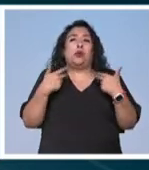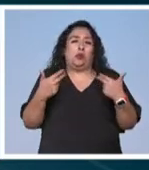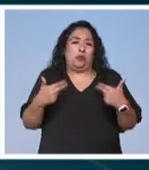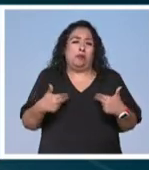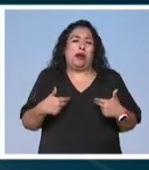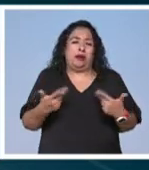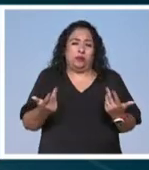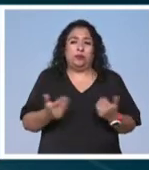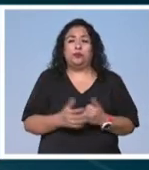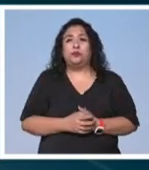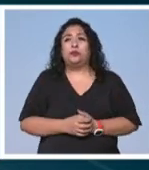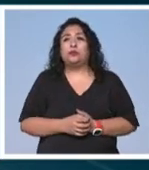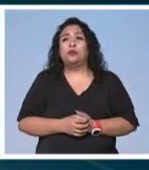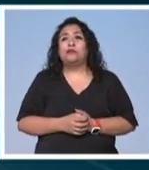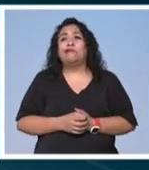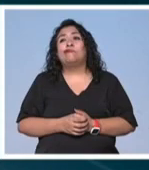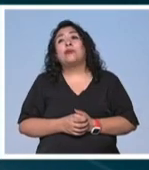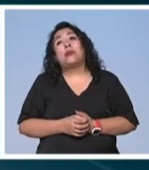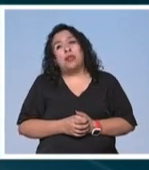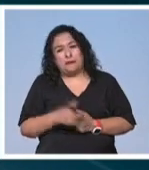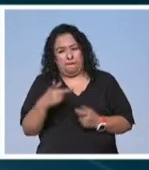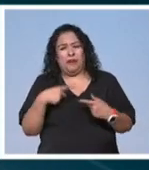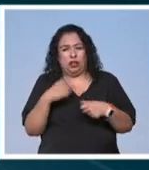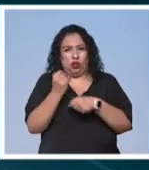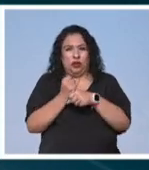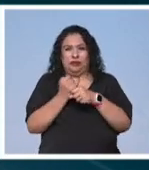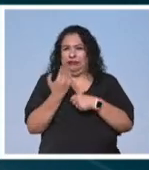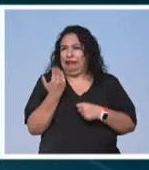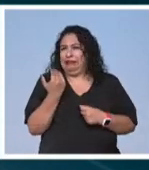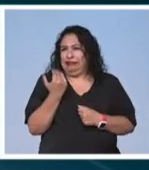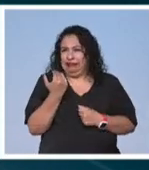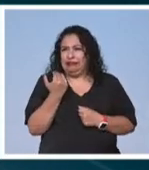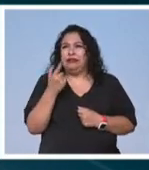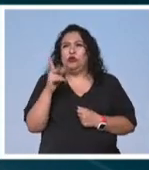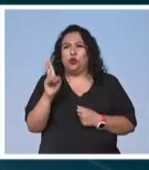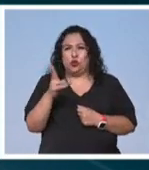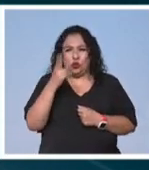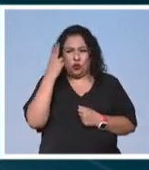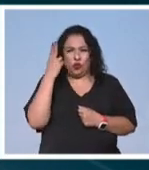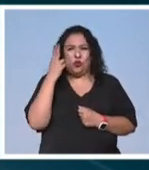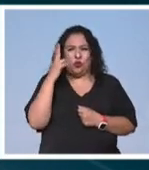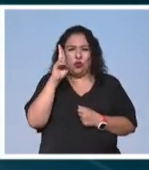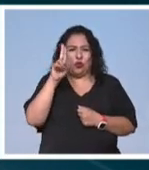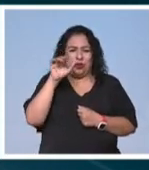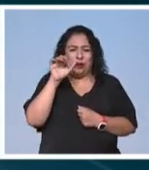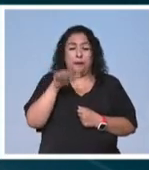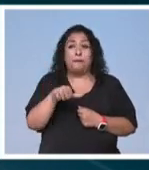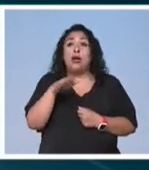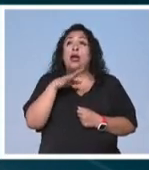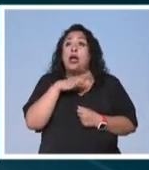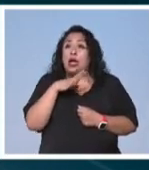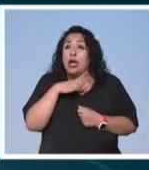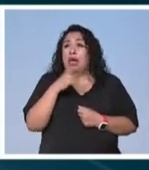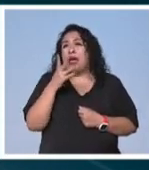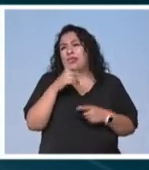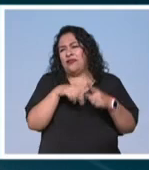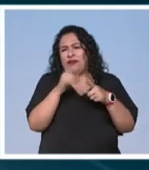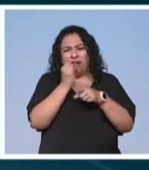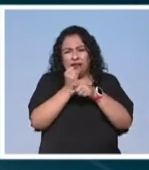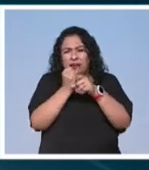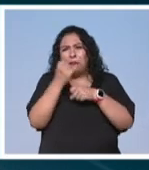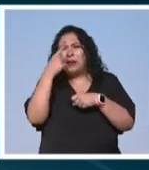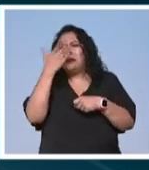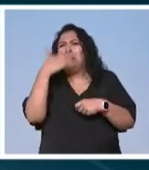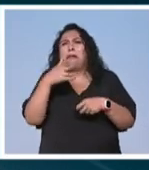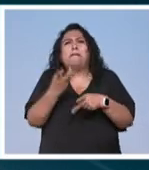del humano unos investigadores recientemente de la universidad nacional autónoma de México han realizado diversos estudios